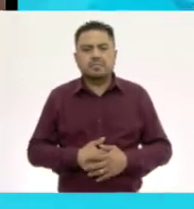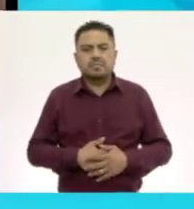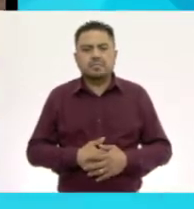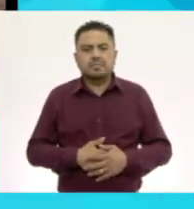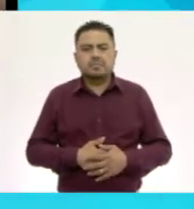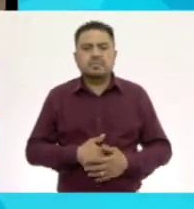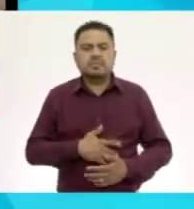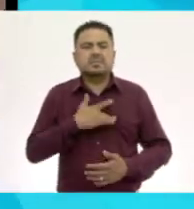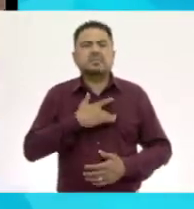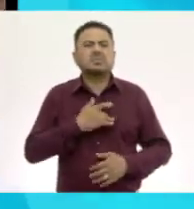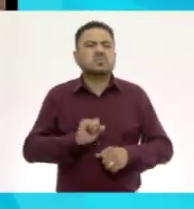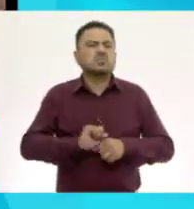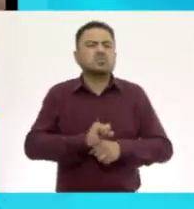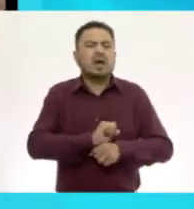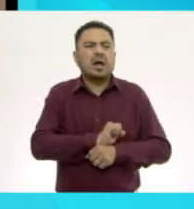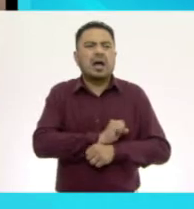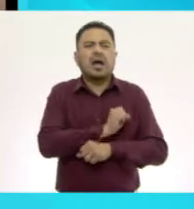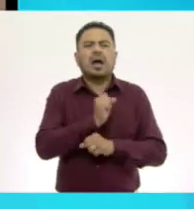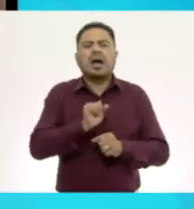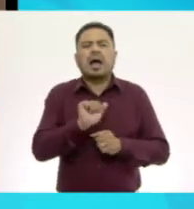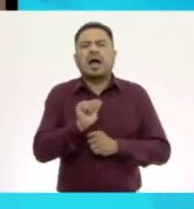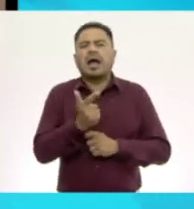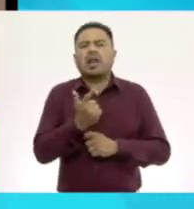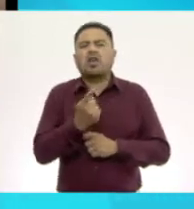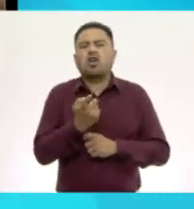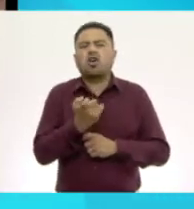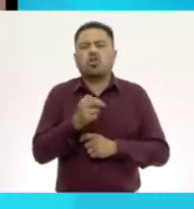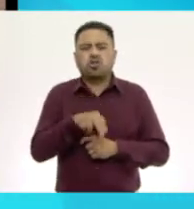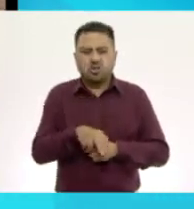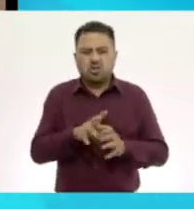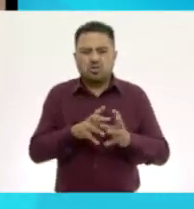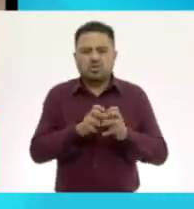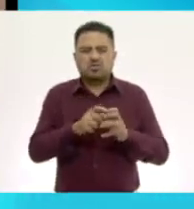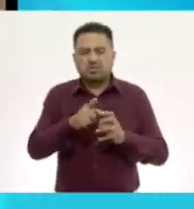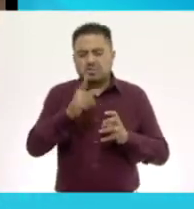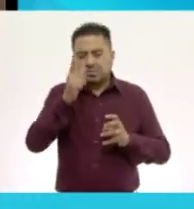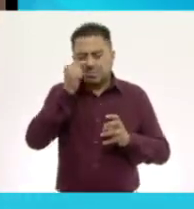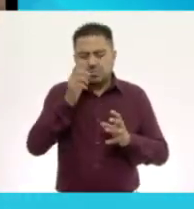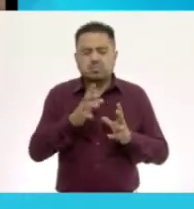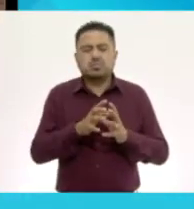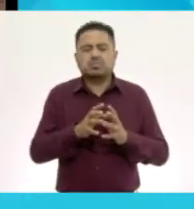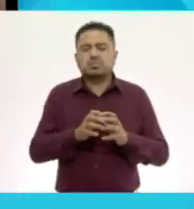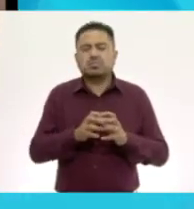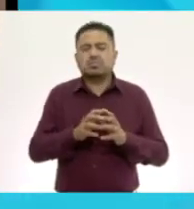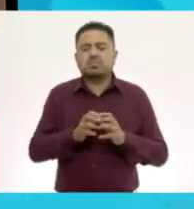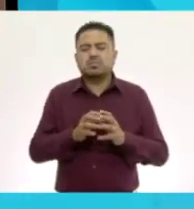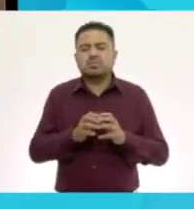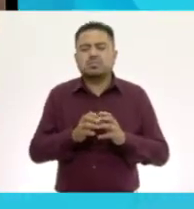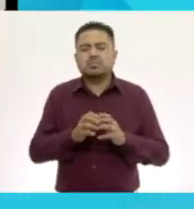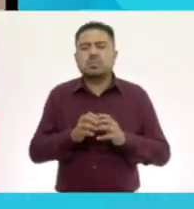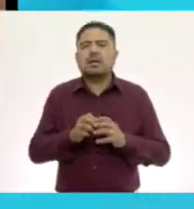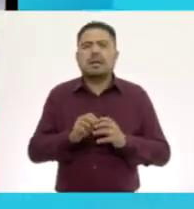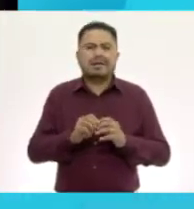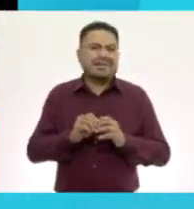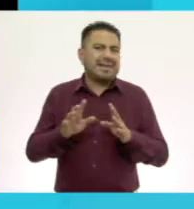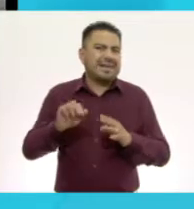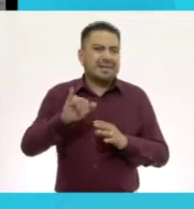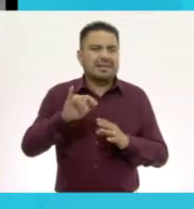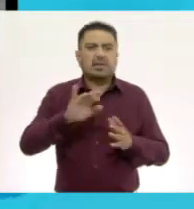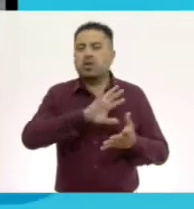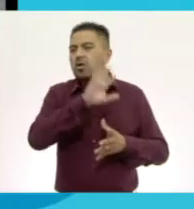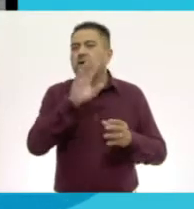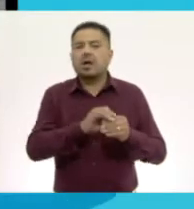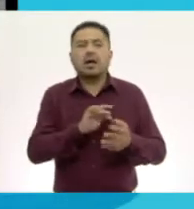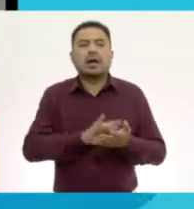¿Sentir la suavidad del algodón aún si tuvieras los ojos cerrados? Claro, todo gracias